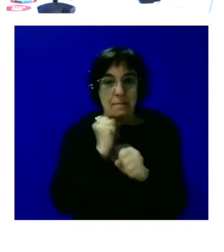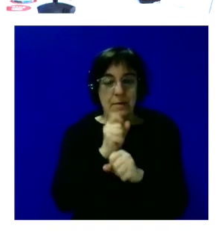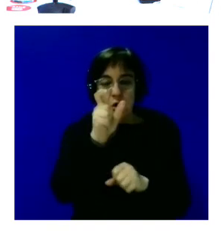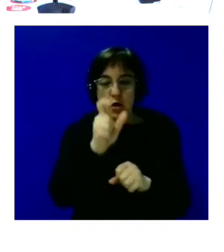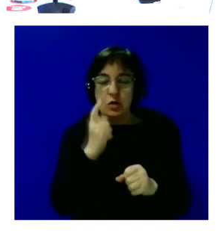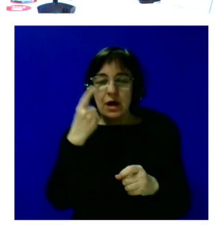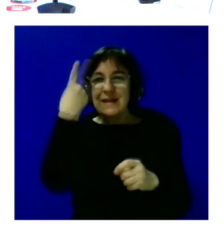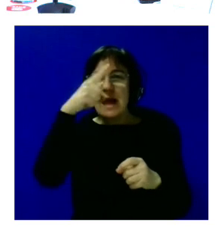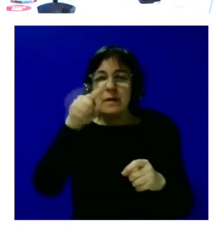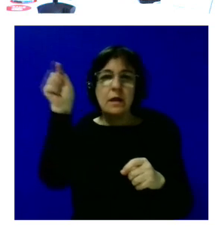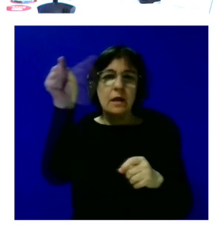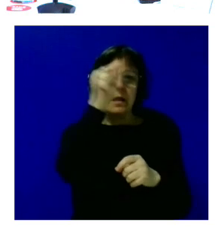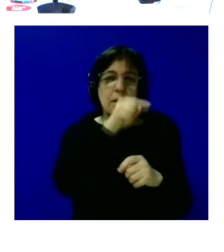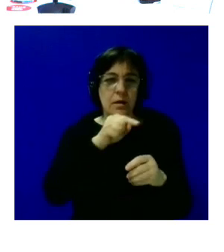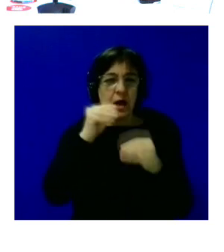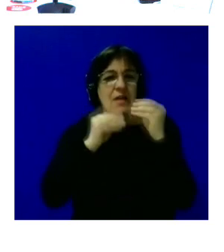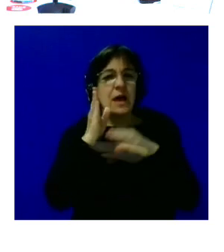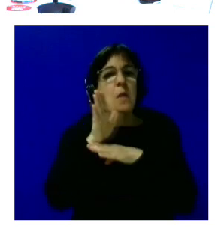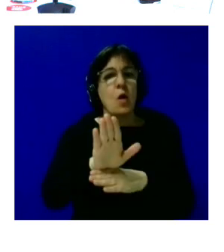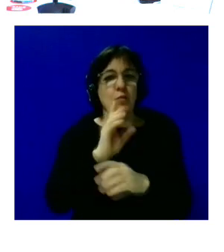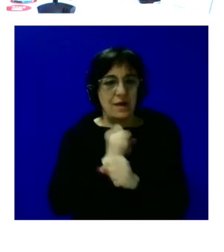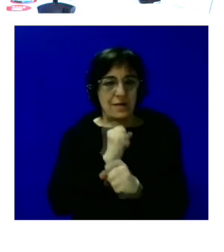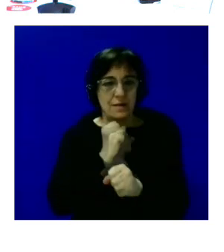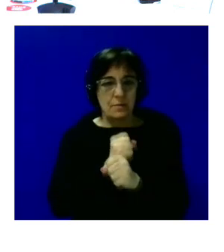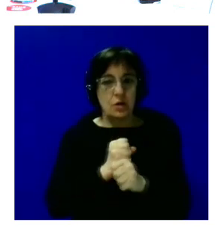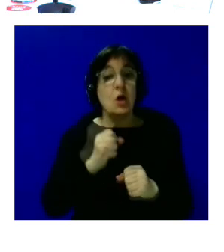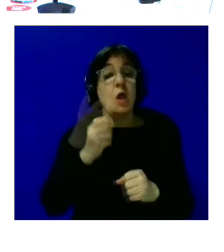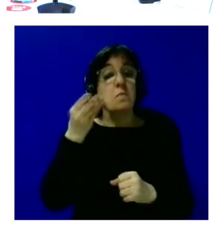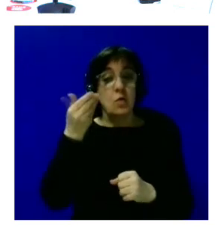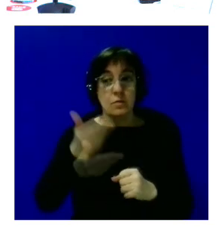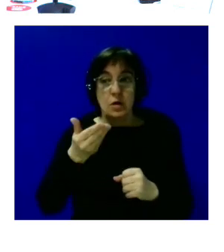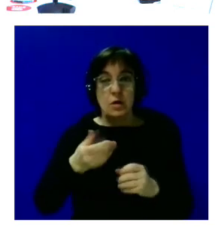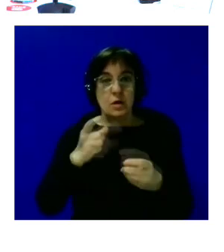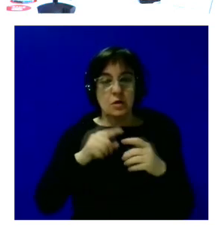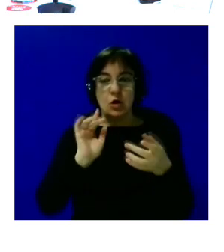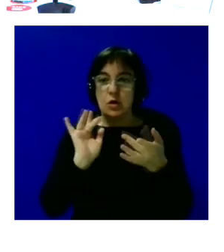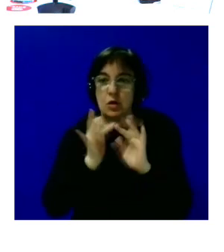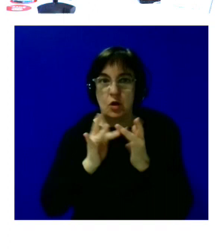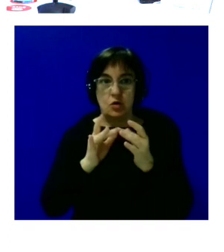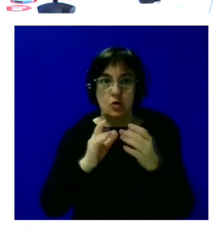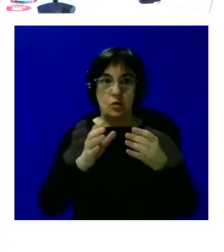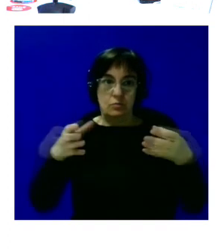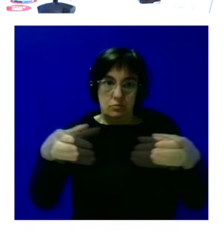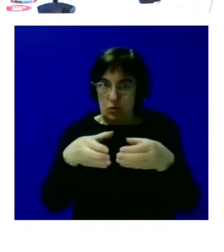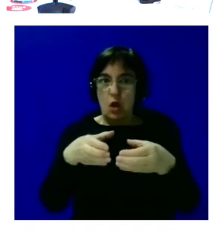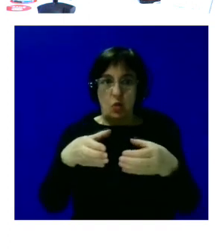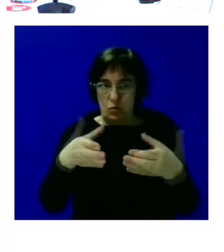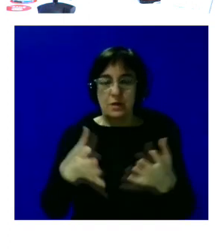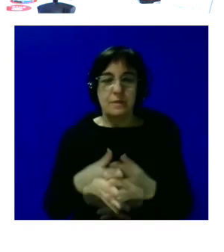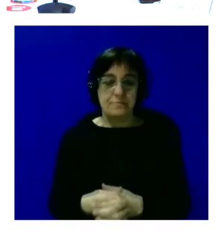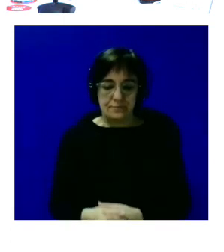el negocio antes de hacer esa propuesta de trabajo entonces para eso es muy importante generar muchas conexiones con la comunidad ¿vale?